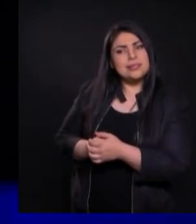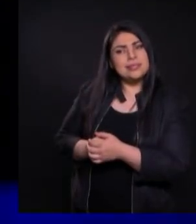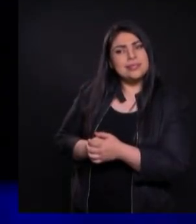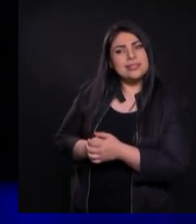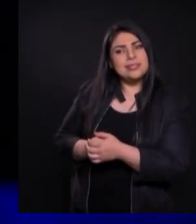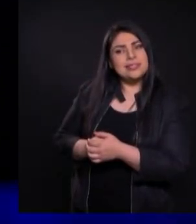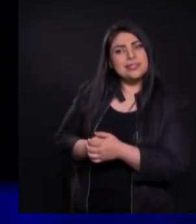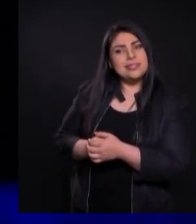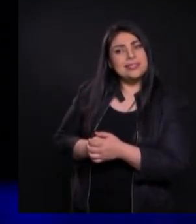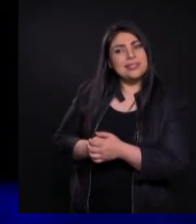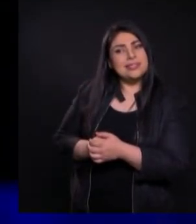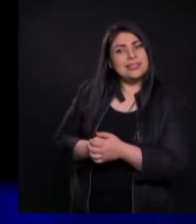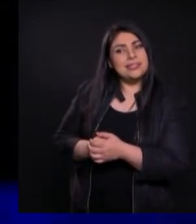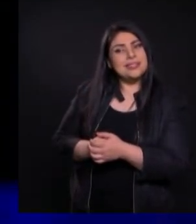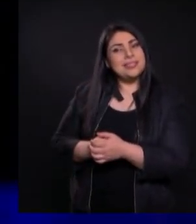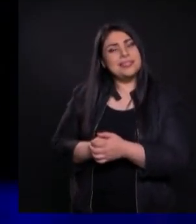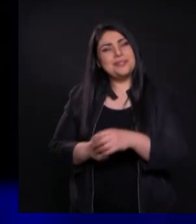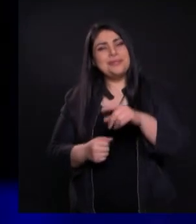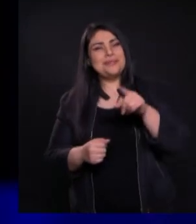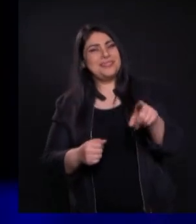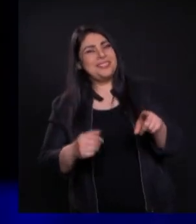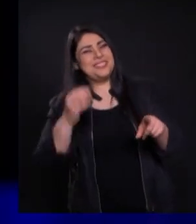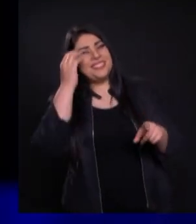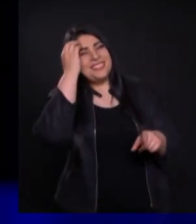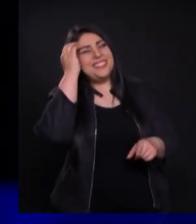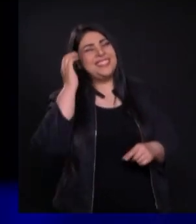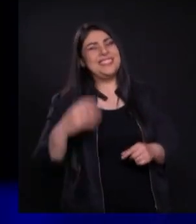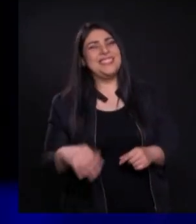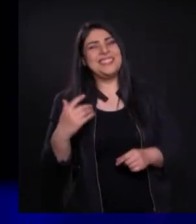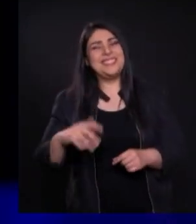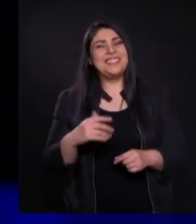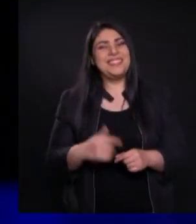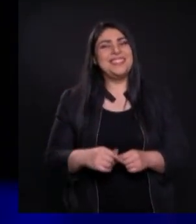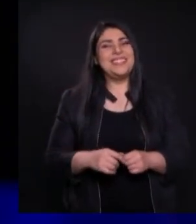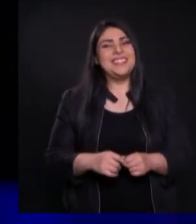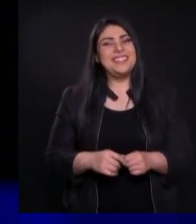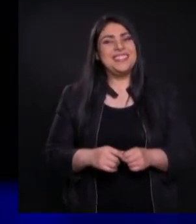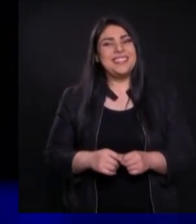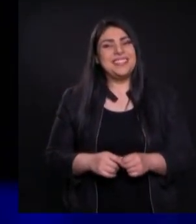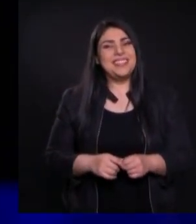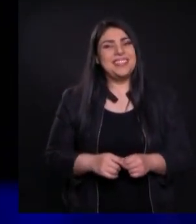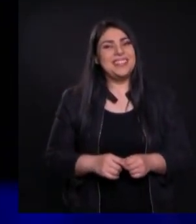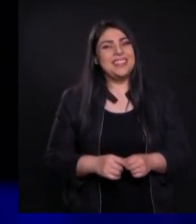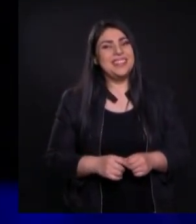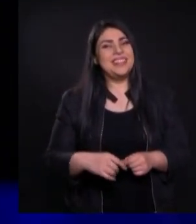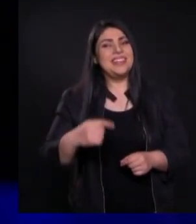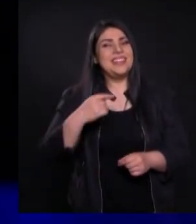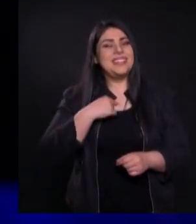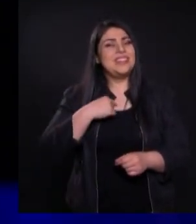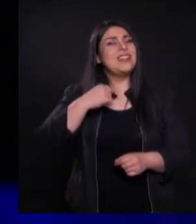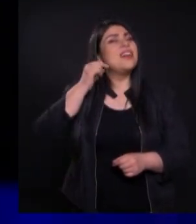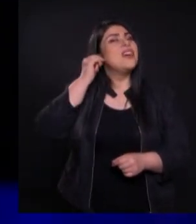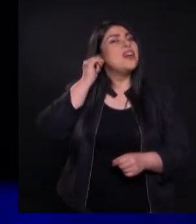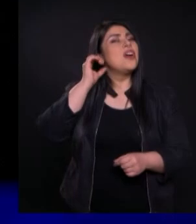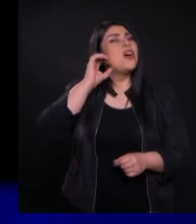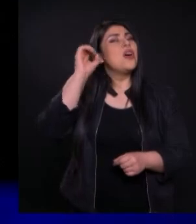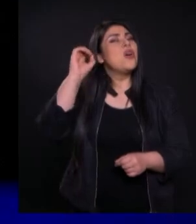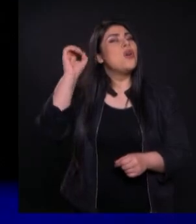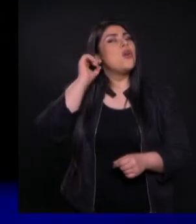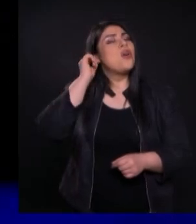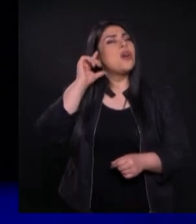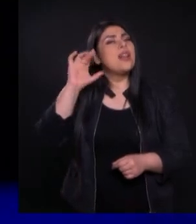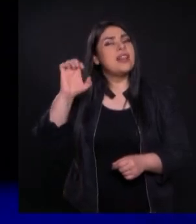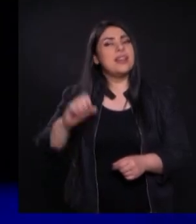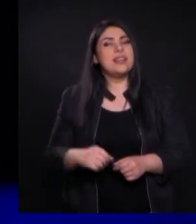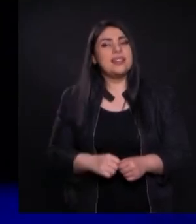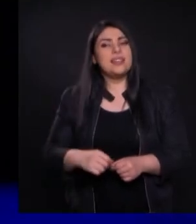en la biblioteca No, no Ahora ya no es así Lo googleé ¿Sí? Esto lo